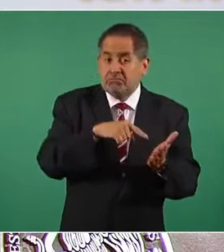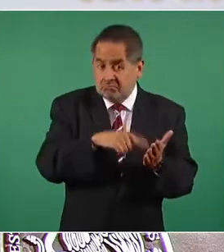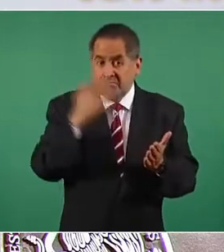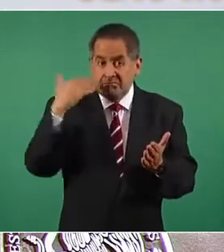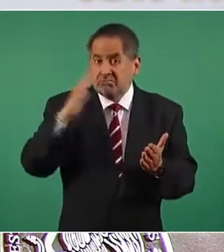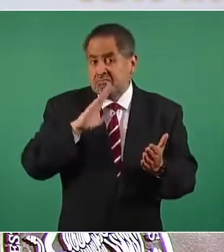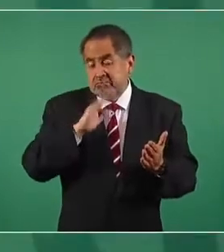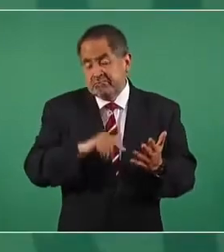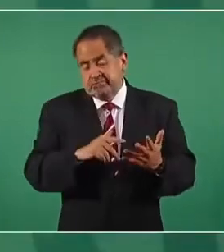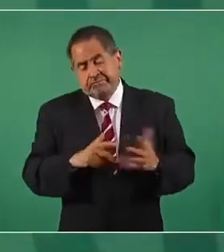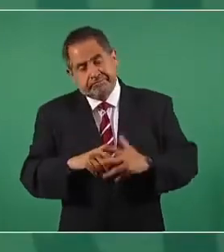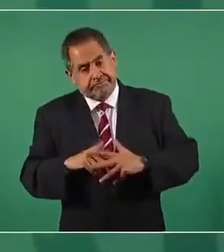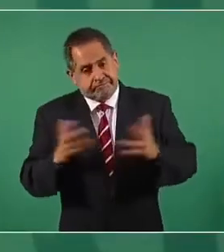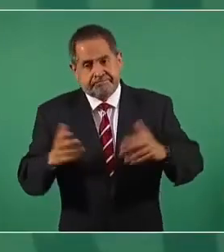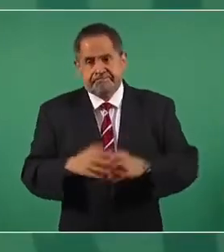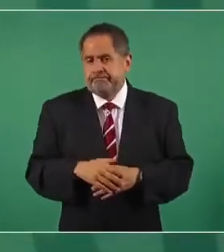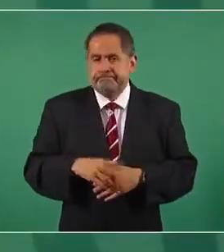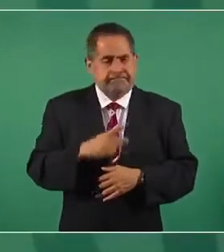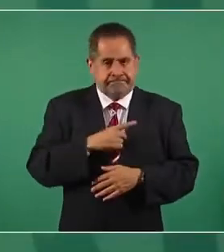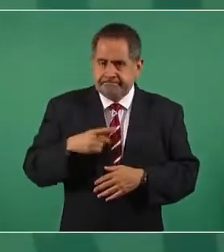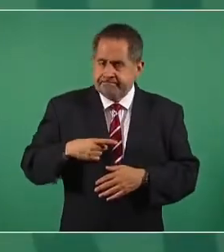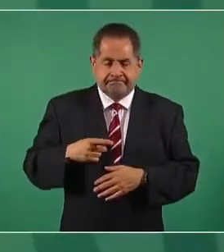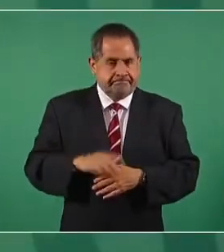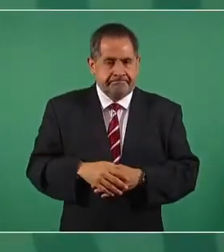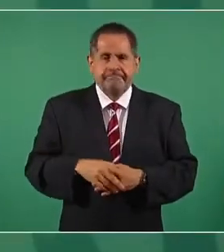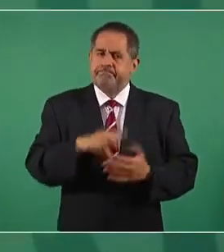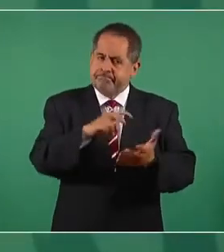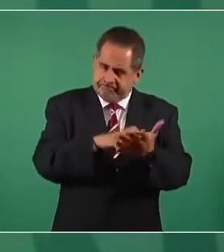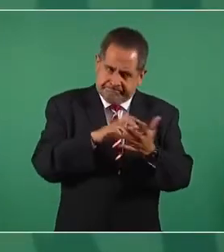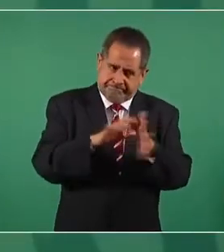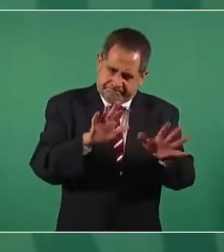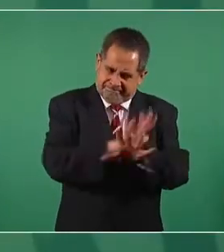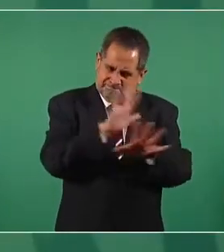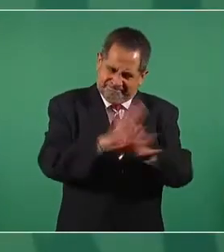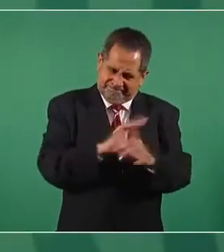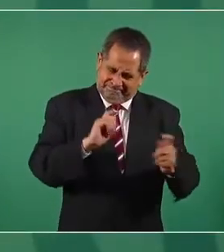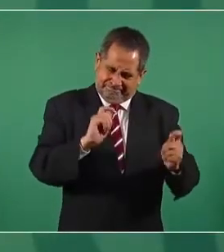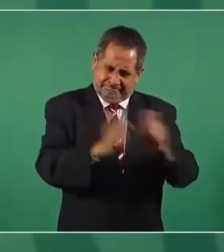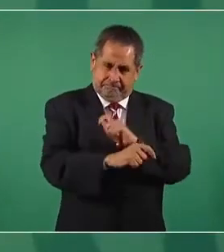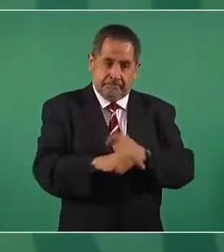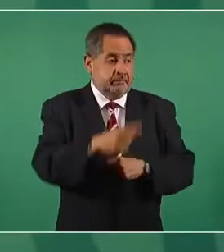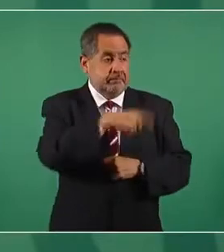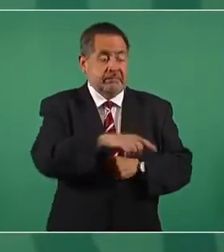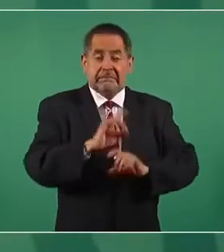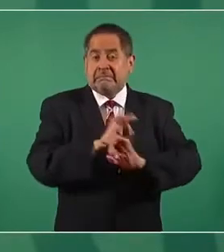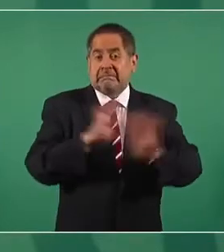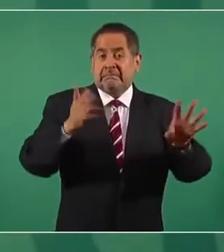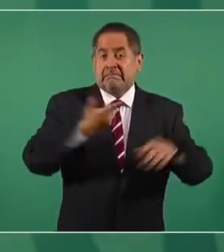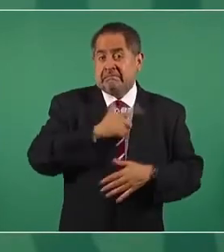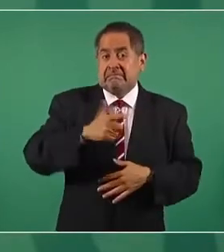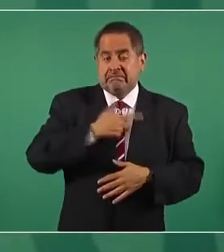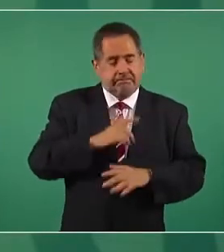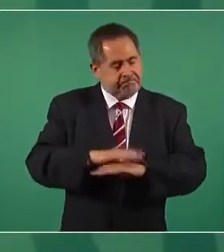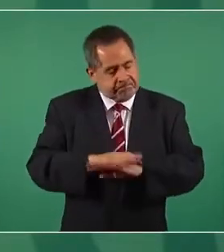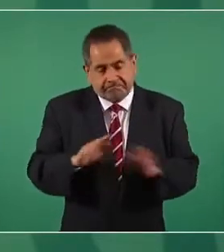Entonces, hay que cambiar eso. No les va a gustar a los conservadores,